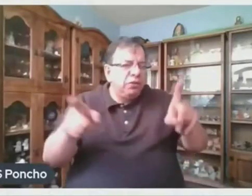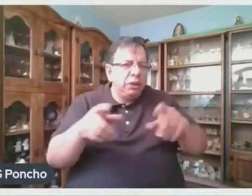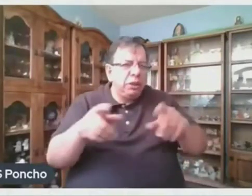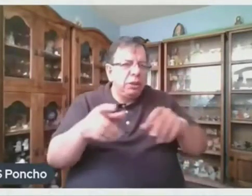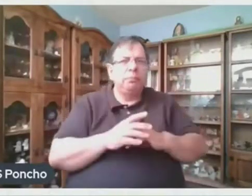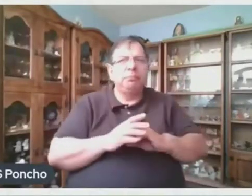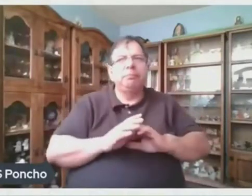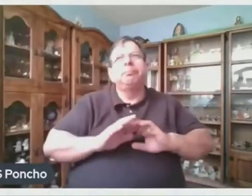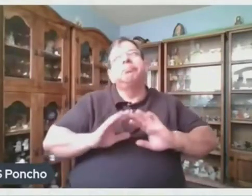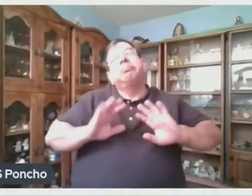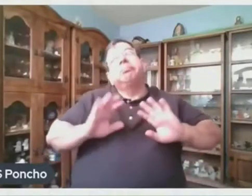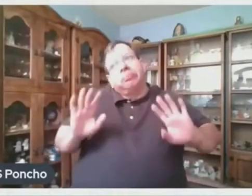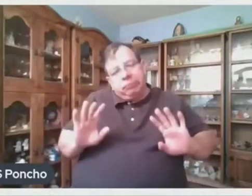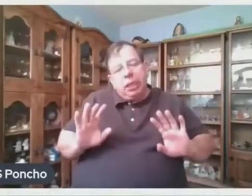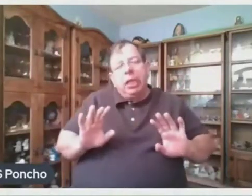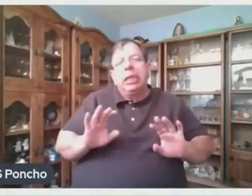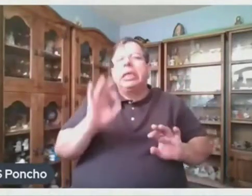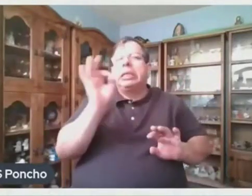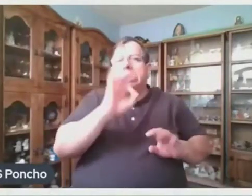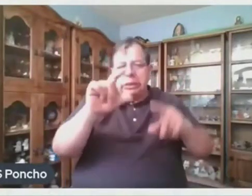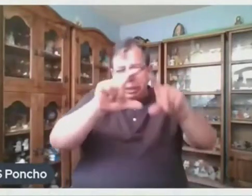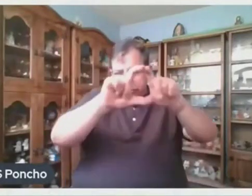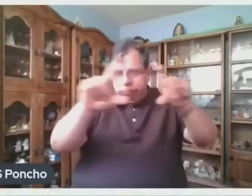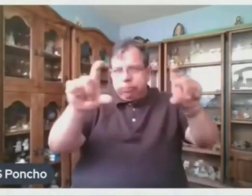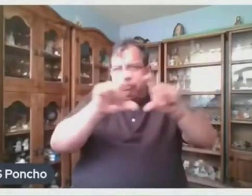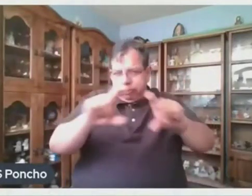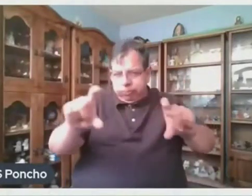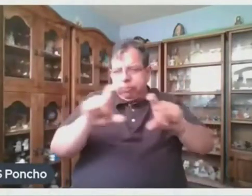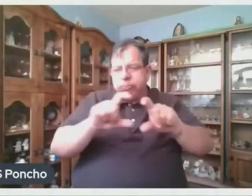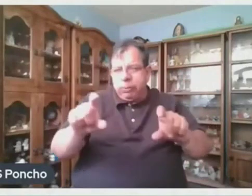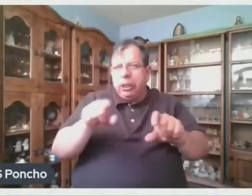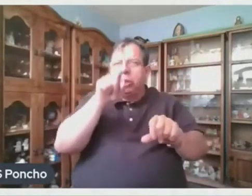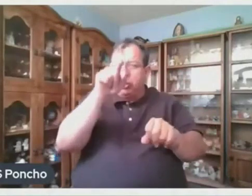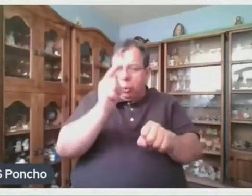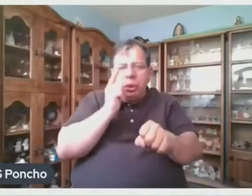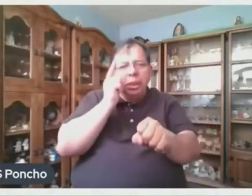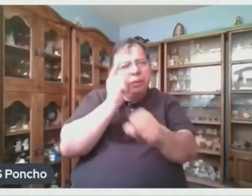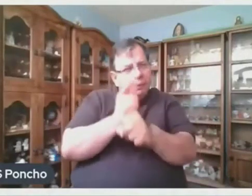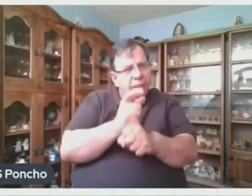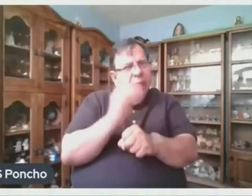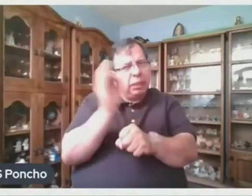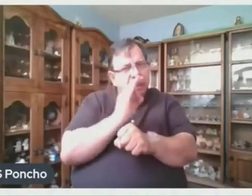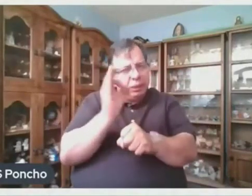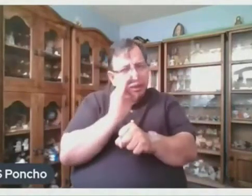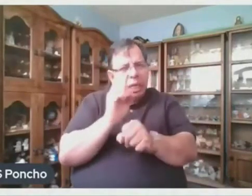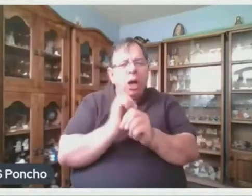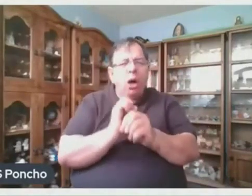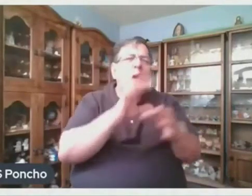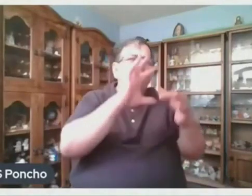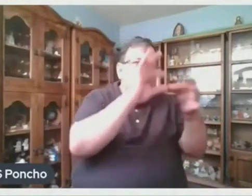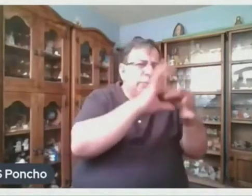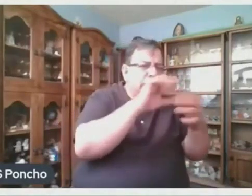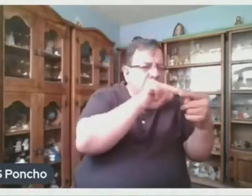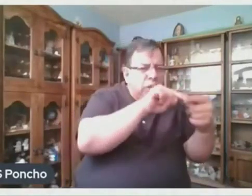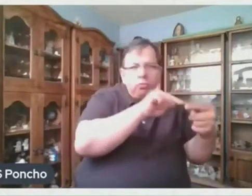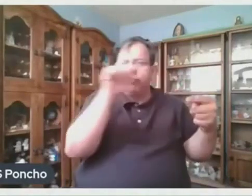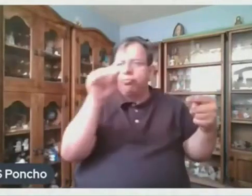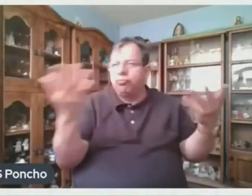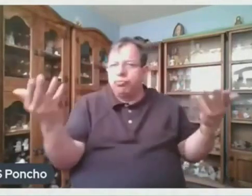ser que te den las características Y pedirte que identifiques el tipo de texto al cual se refiere Vamos a ver un ejemplo